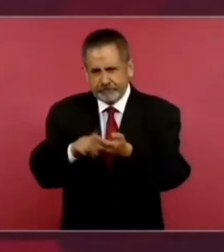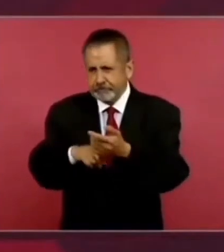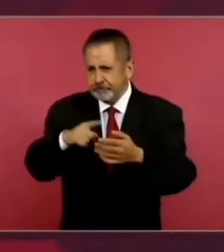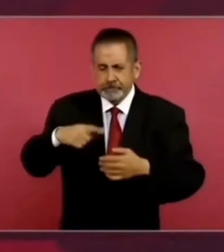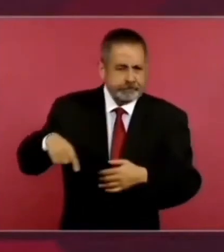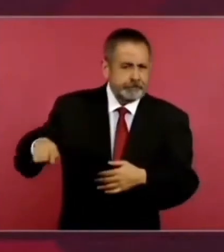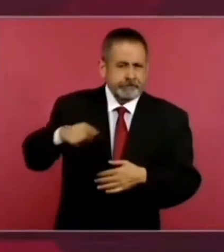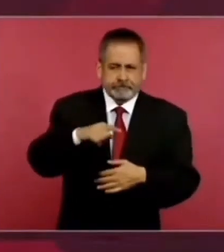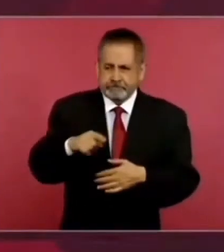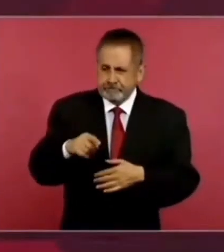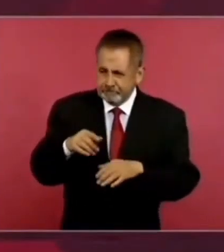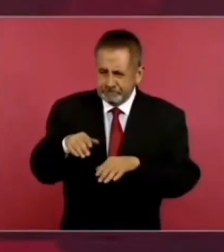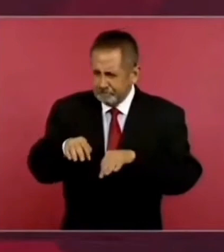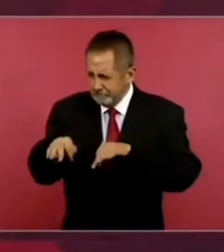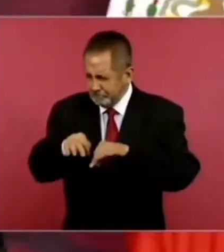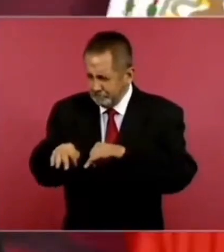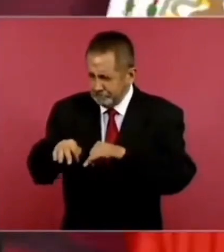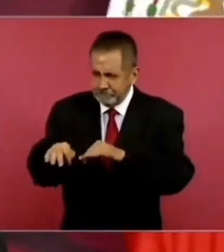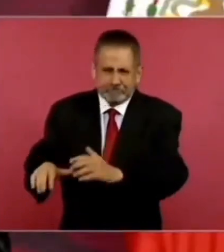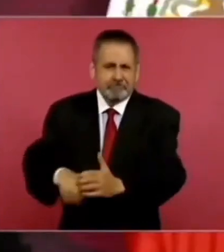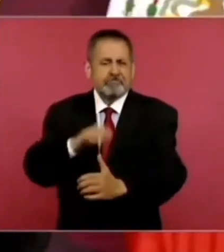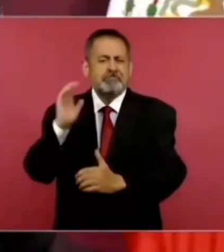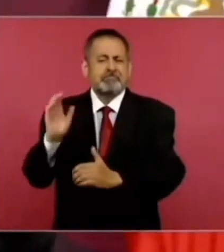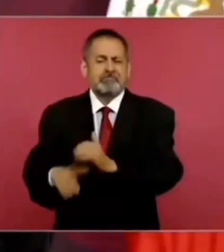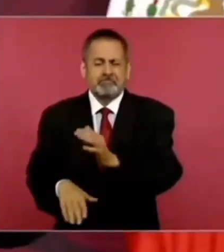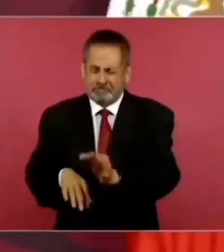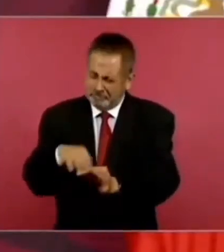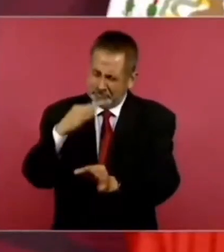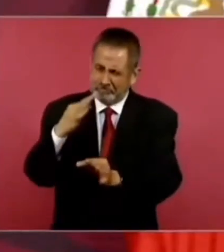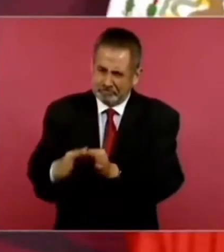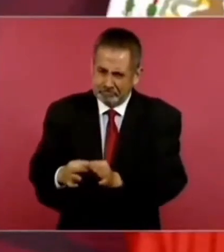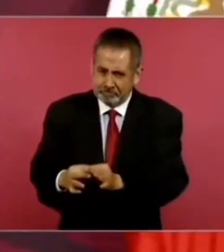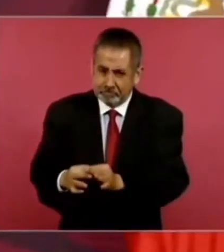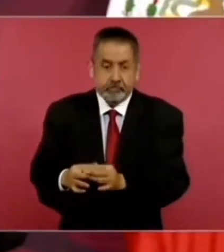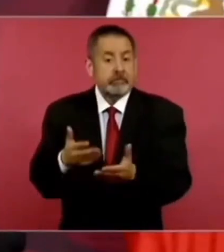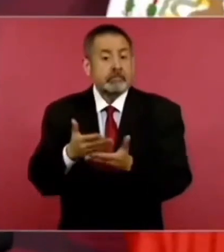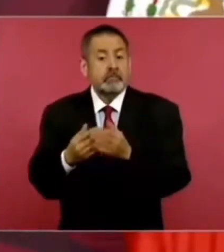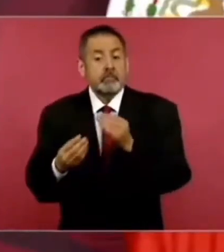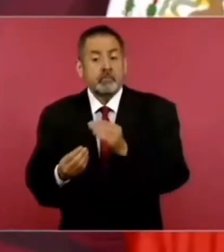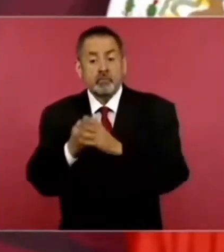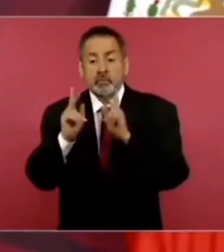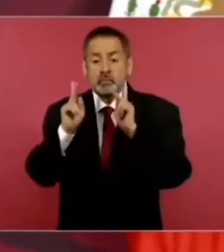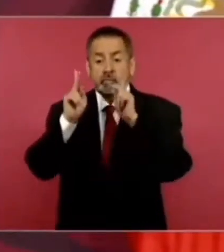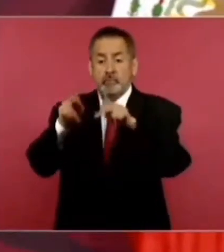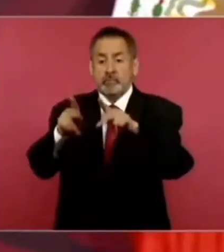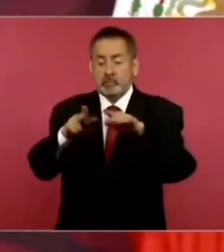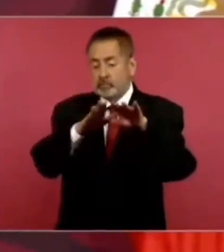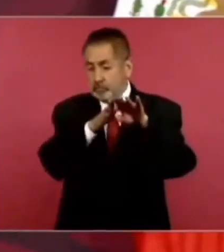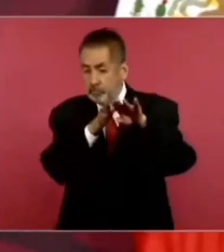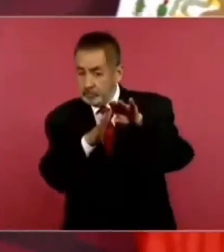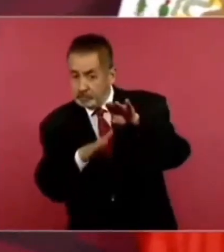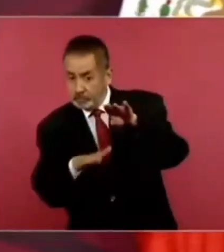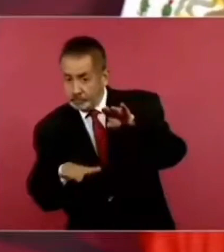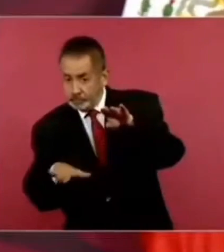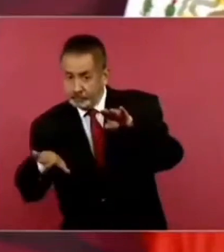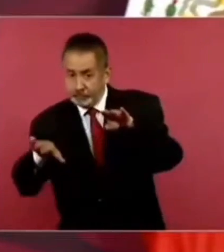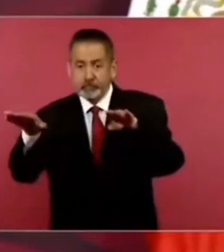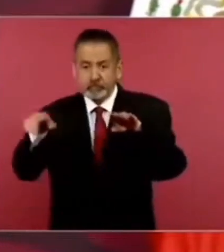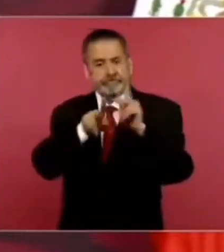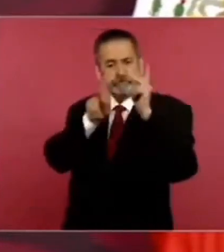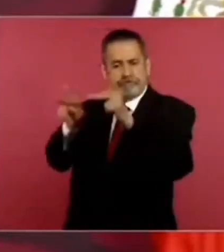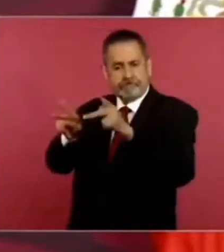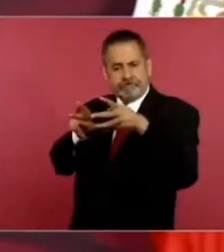termine esta carretera. Ahora estamos lanzando un puente en una barranca. Es lo único que nos falta.